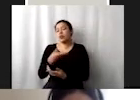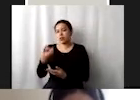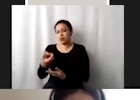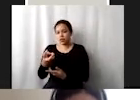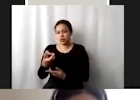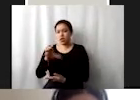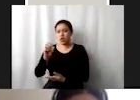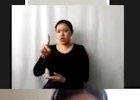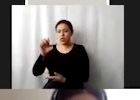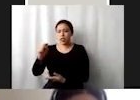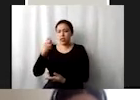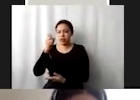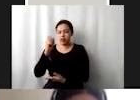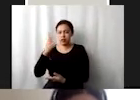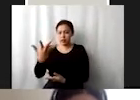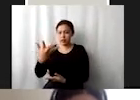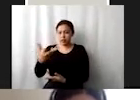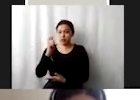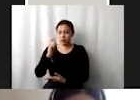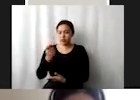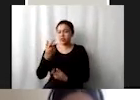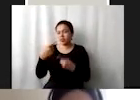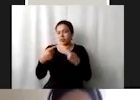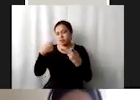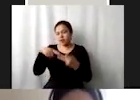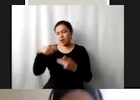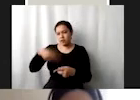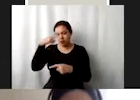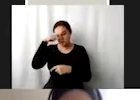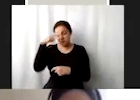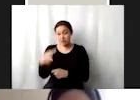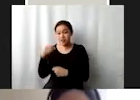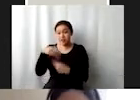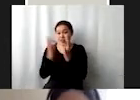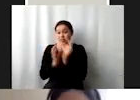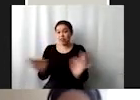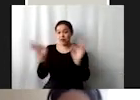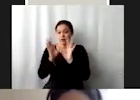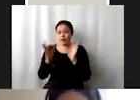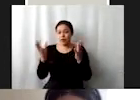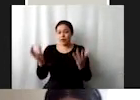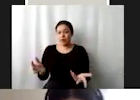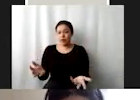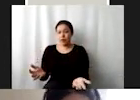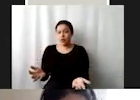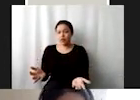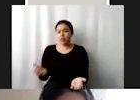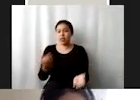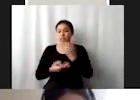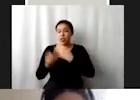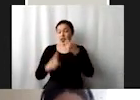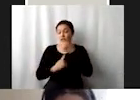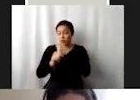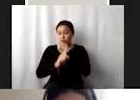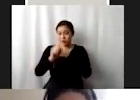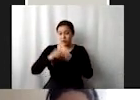ODS 5 súper relevante para nuestro país, obviamente no se habla de todas las problemáticas que hay